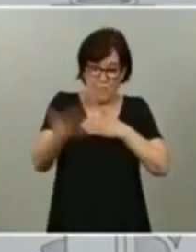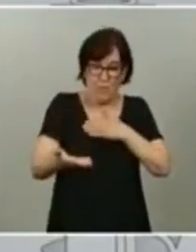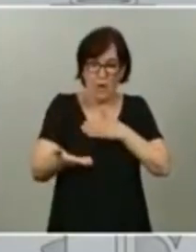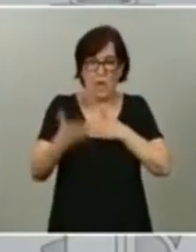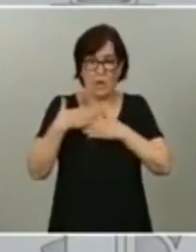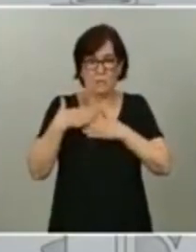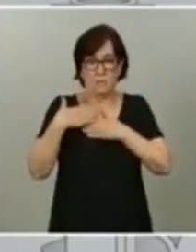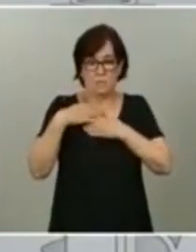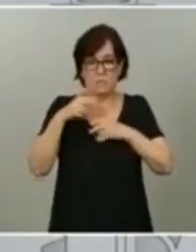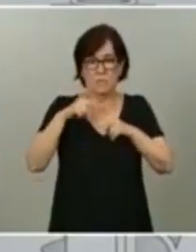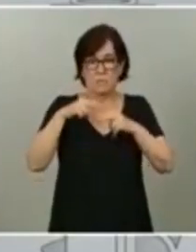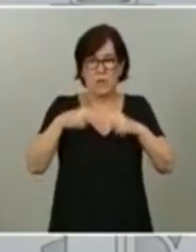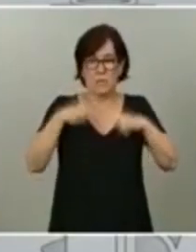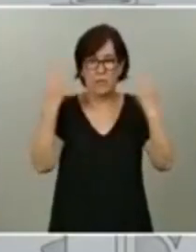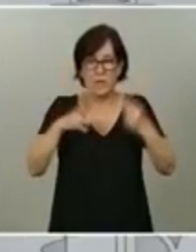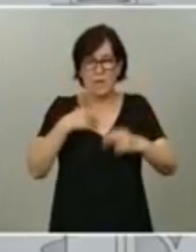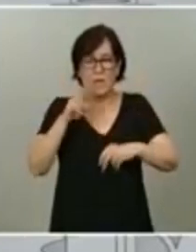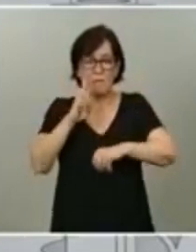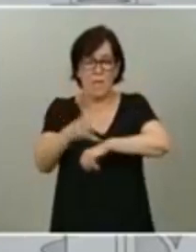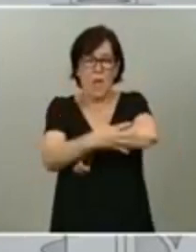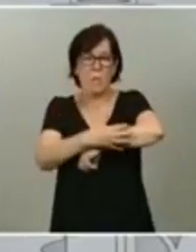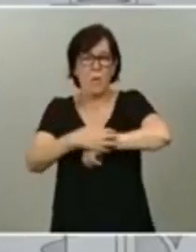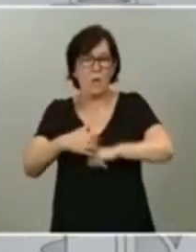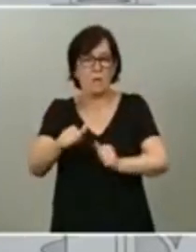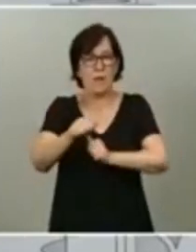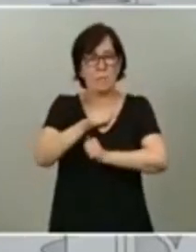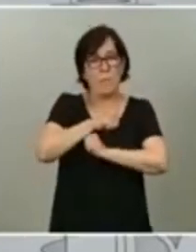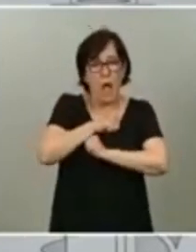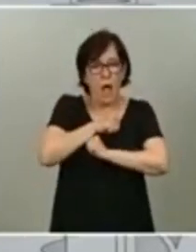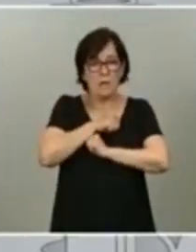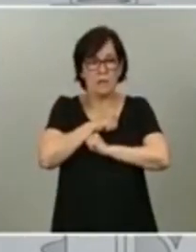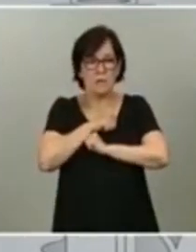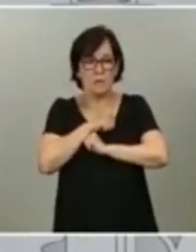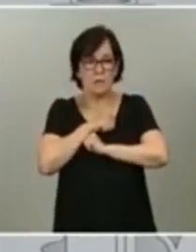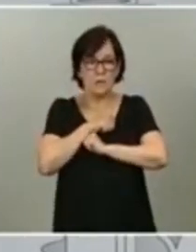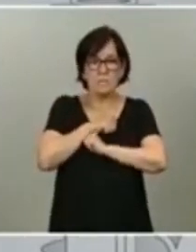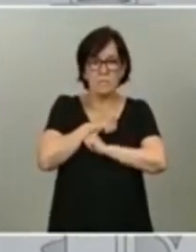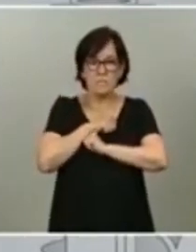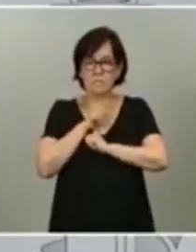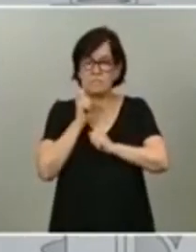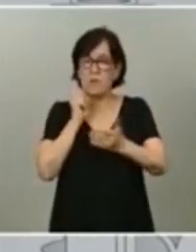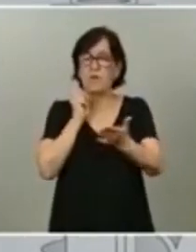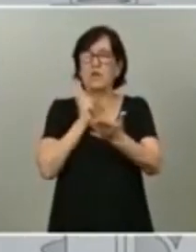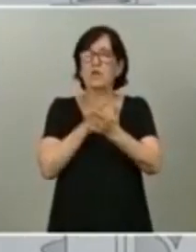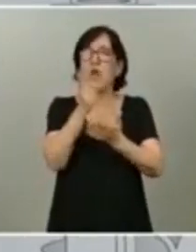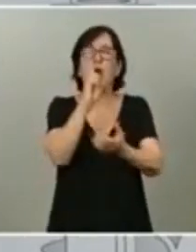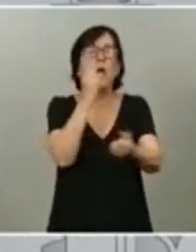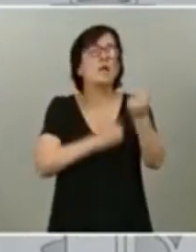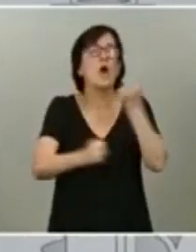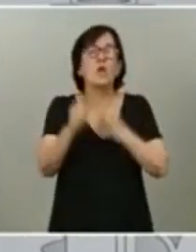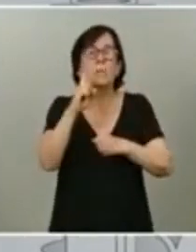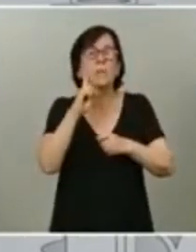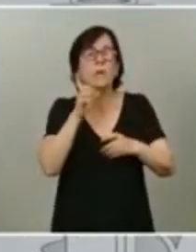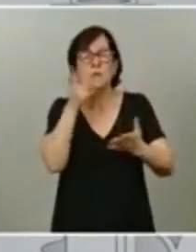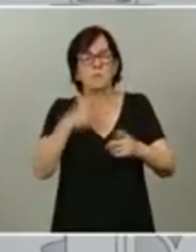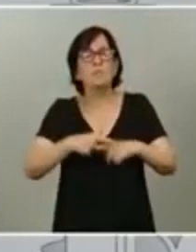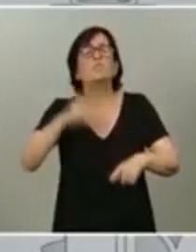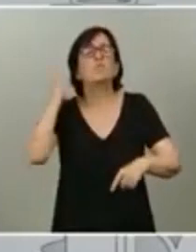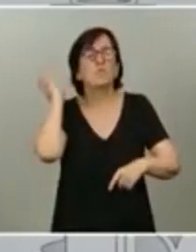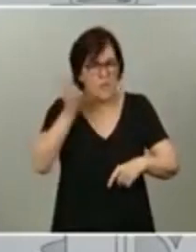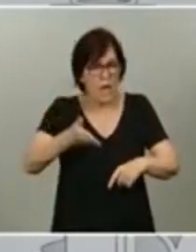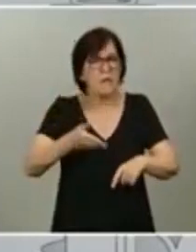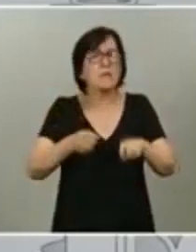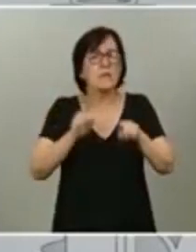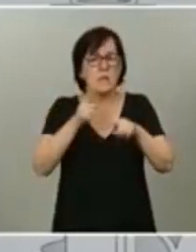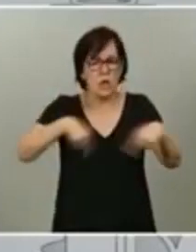quienes vieron en la pobreza, en el paro, un desafío no económico, sino una especie de castigo merecido por